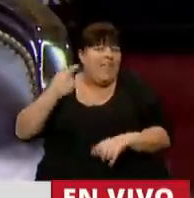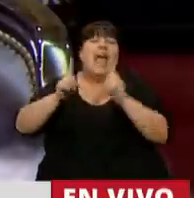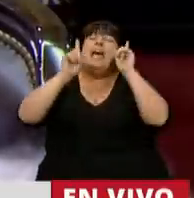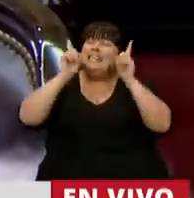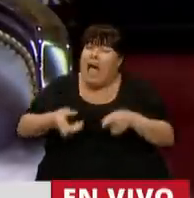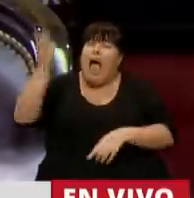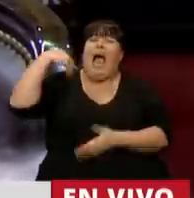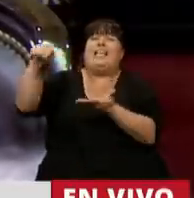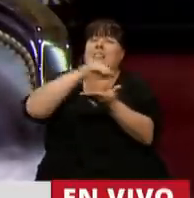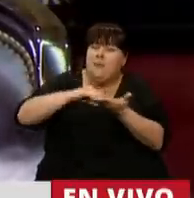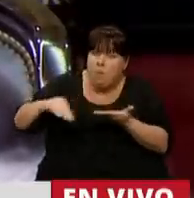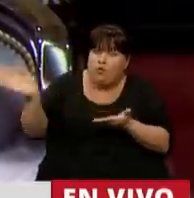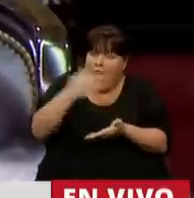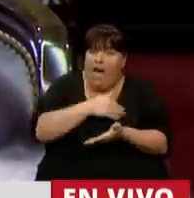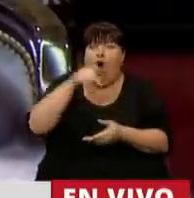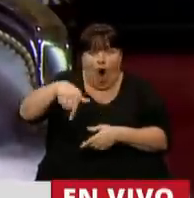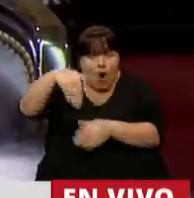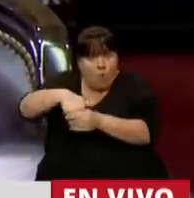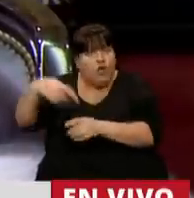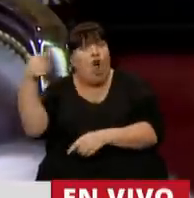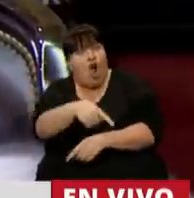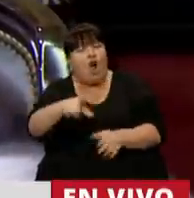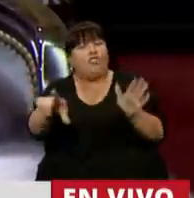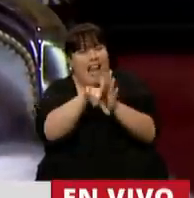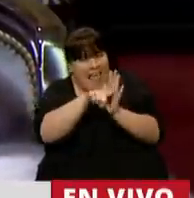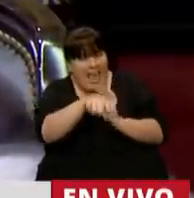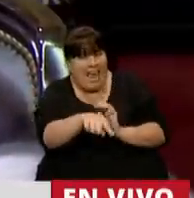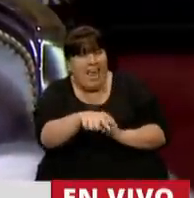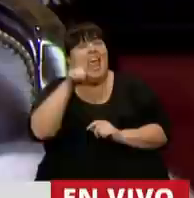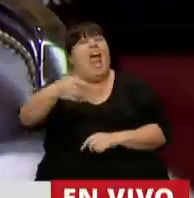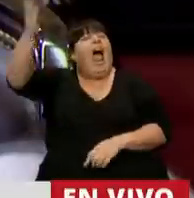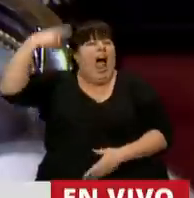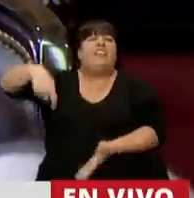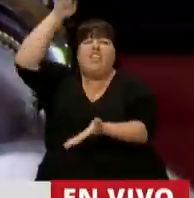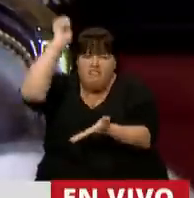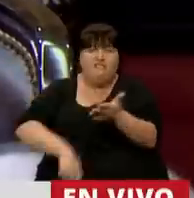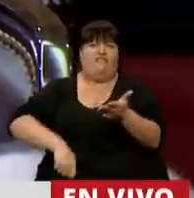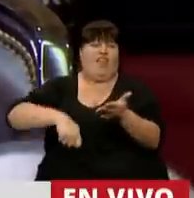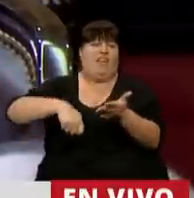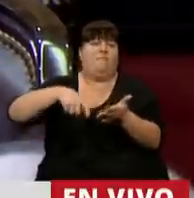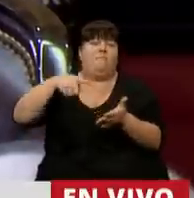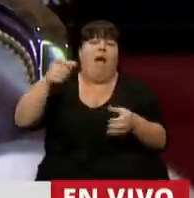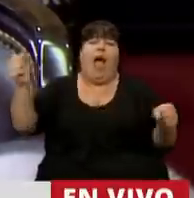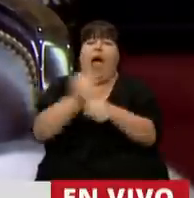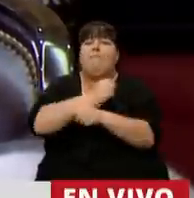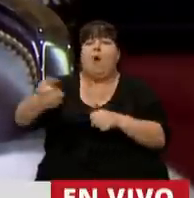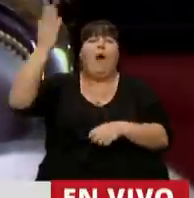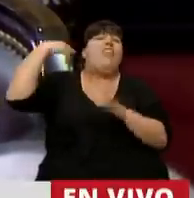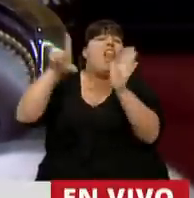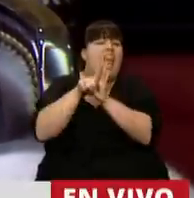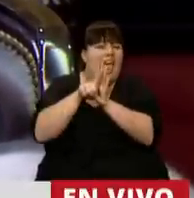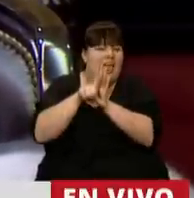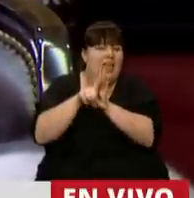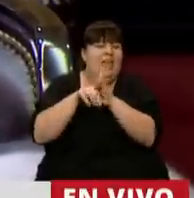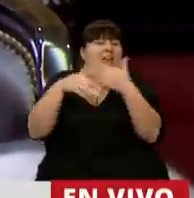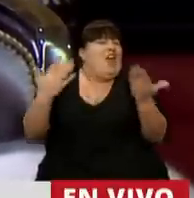diputadas y diputados que hoy van a votar en contra de esta norma que firmaron la promulgación de aquella ley.